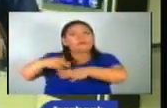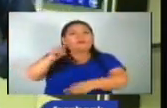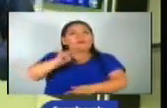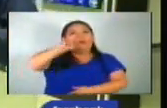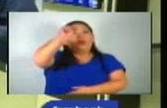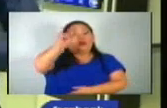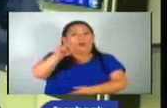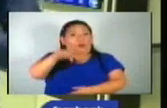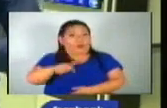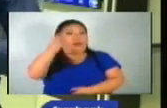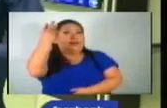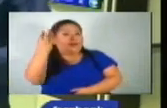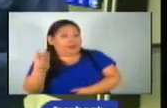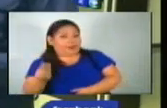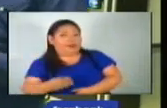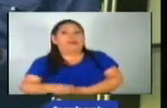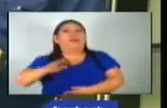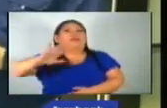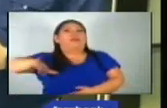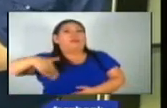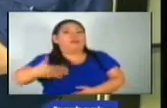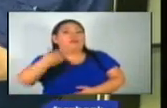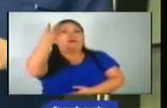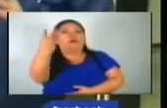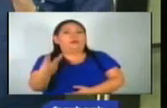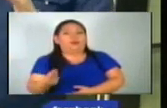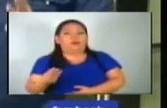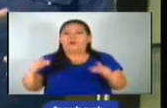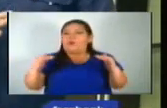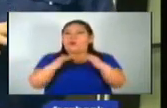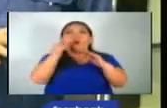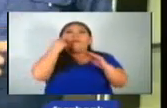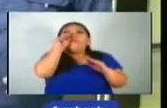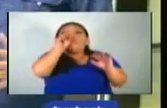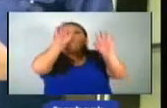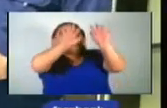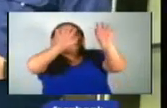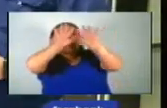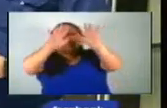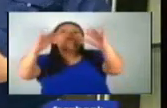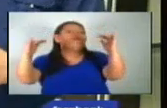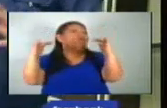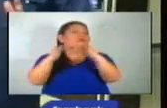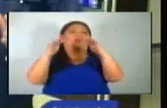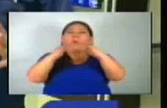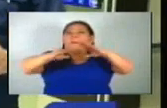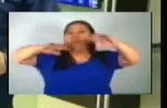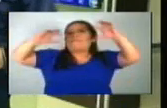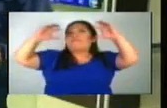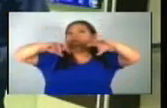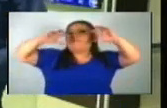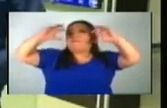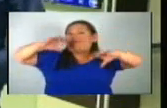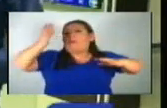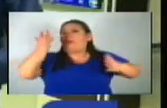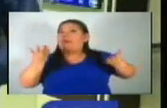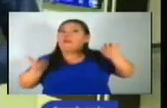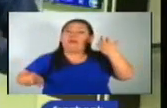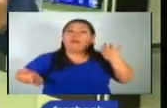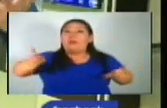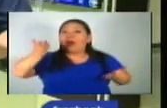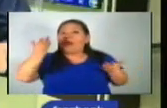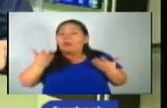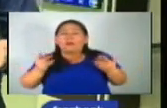este día. Para los próximos días también estamos esperando similar situación y también no descartamos la presencia de